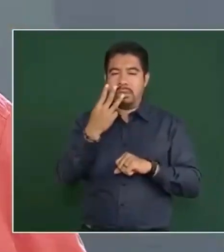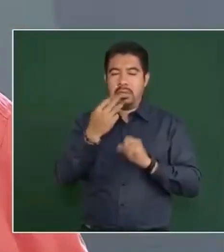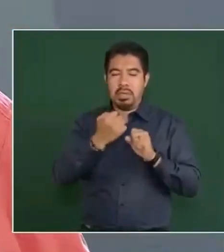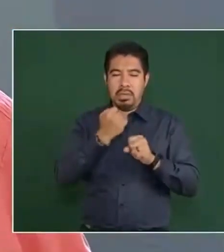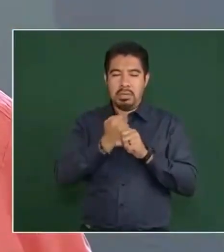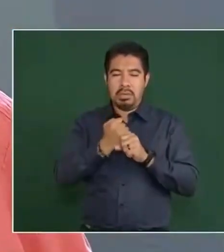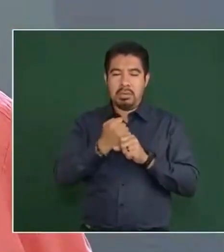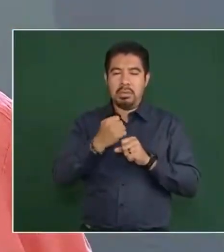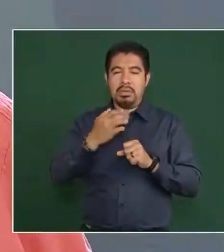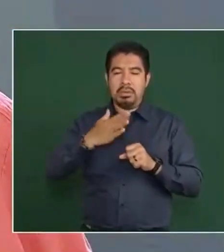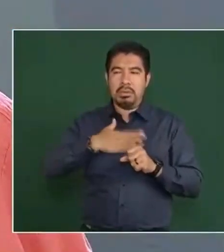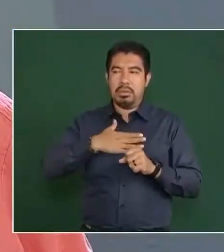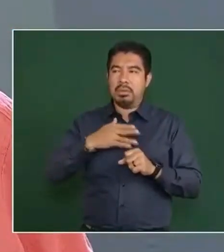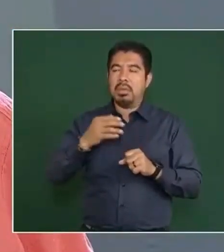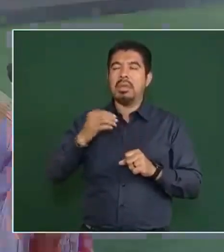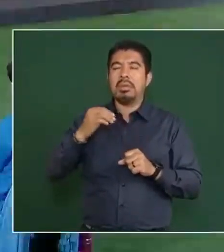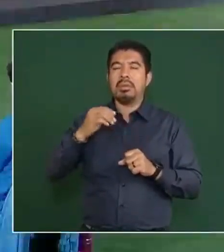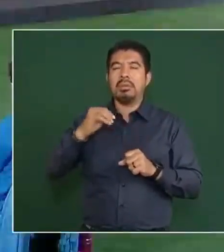Nacional Indigenista.